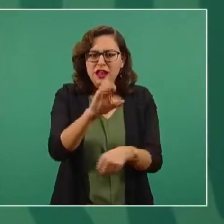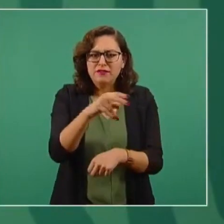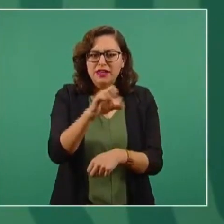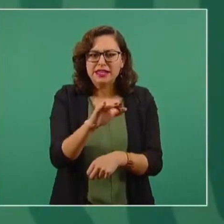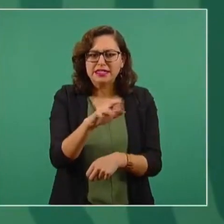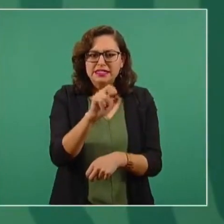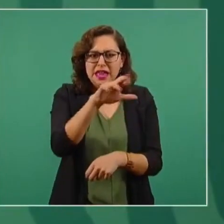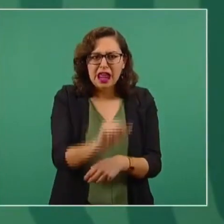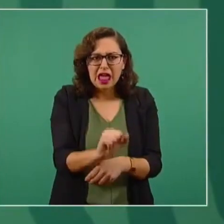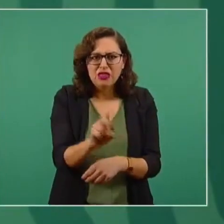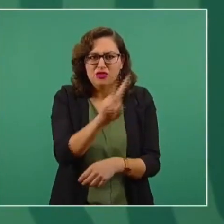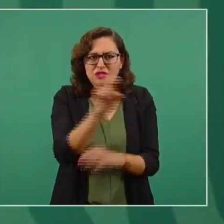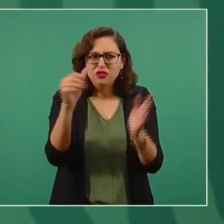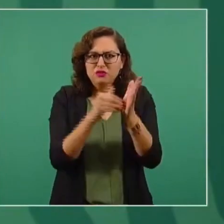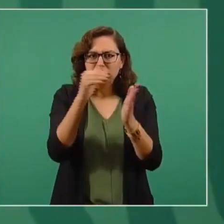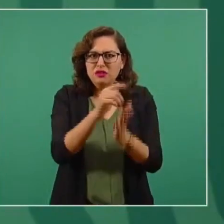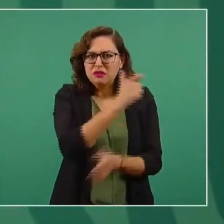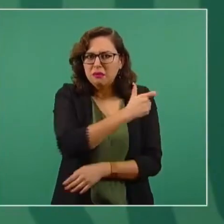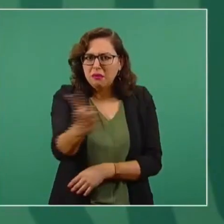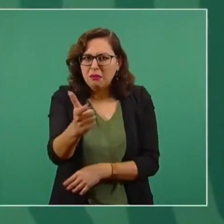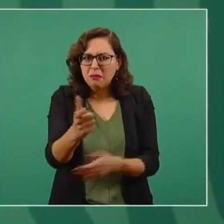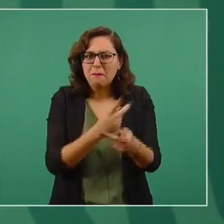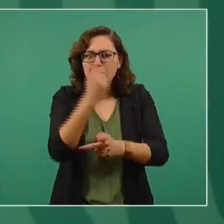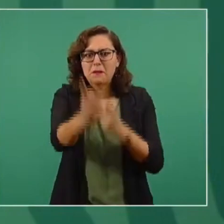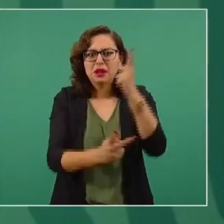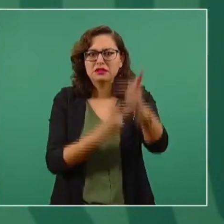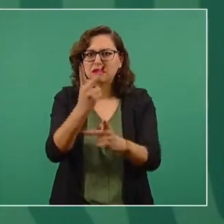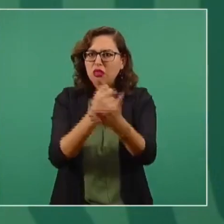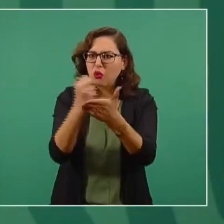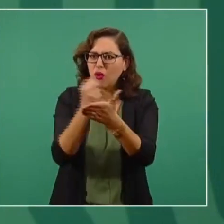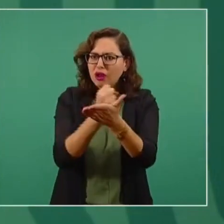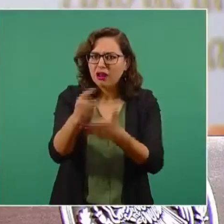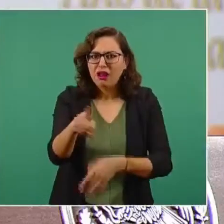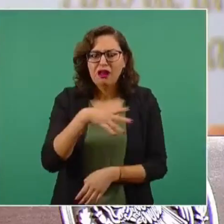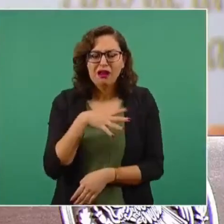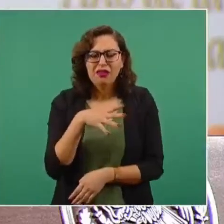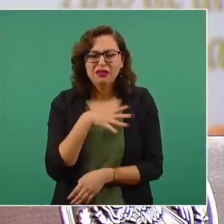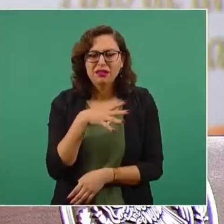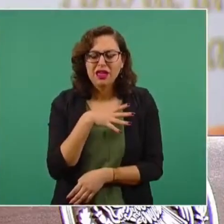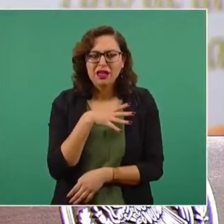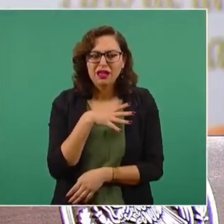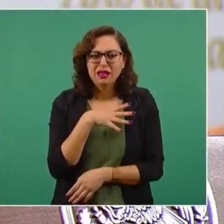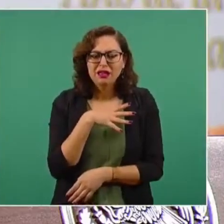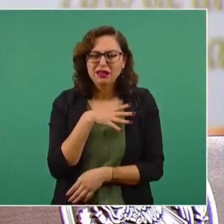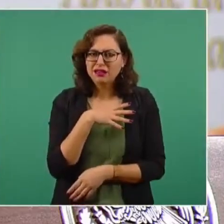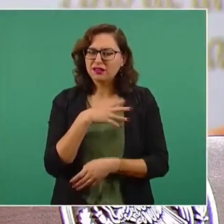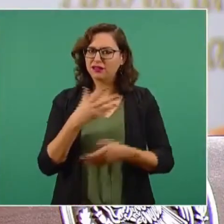200 millones de pesos, se le daba,